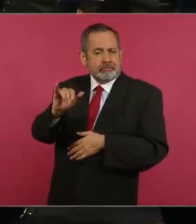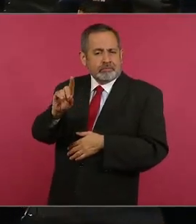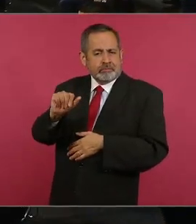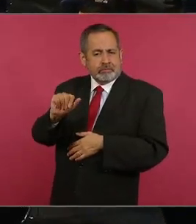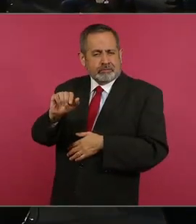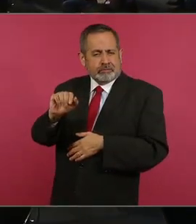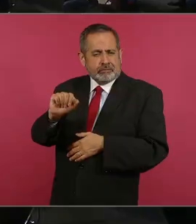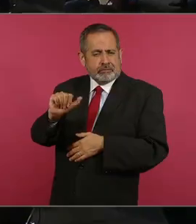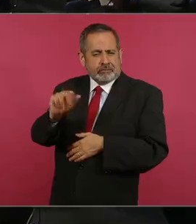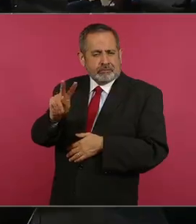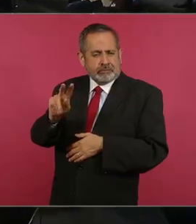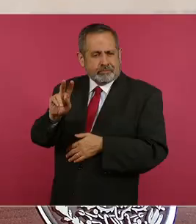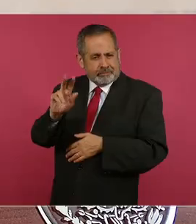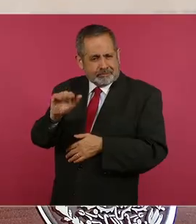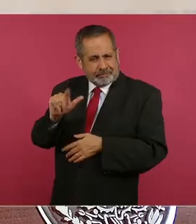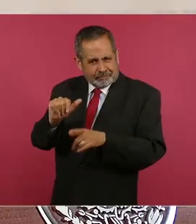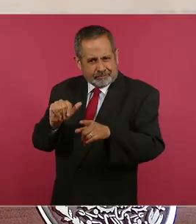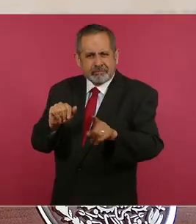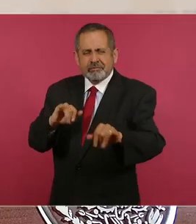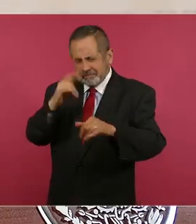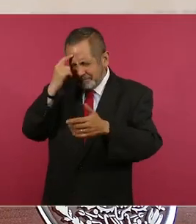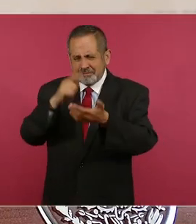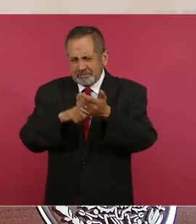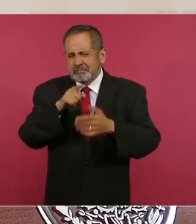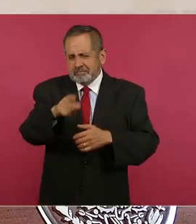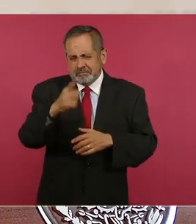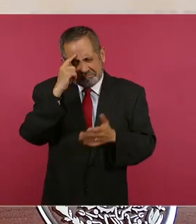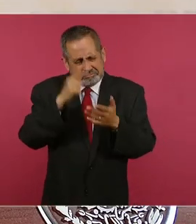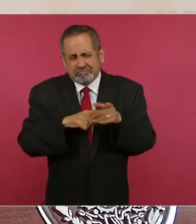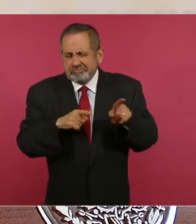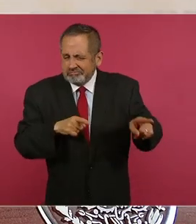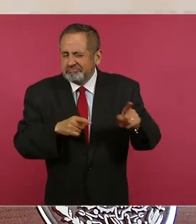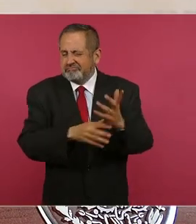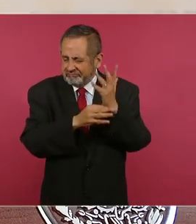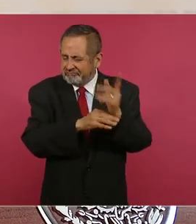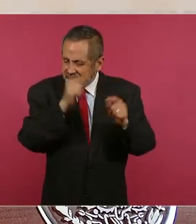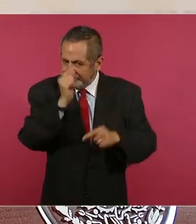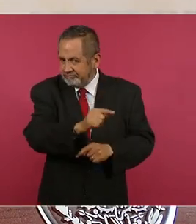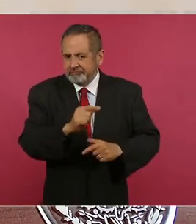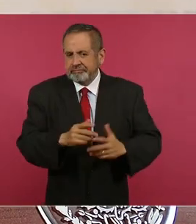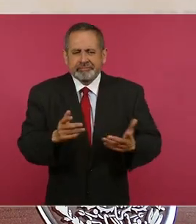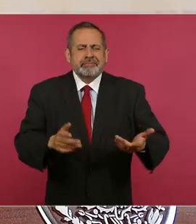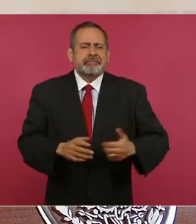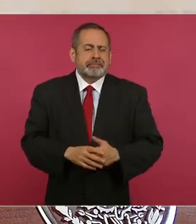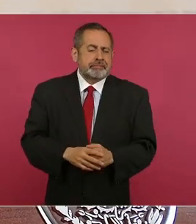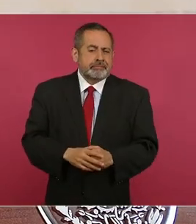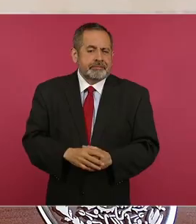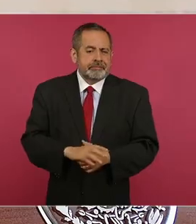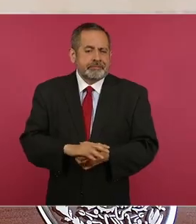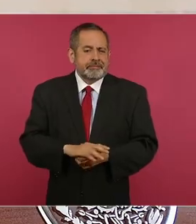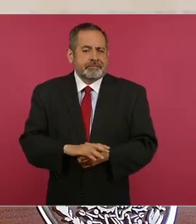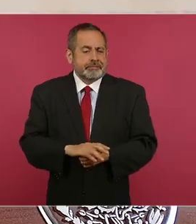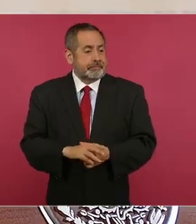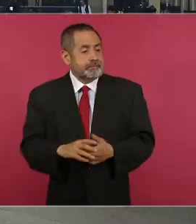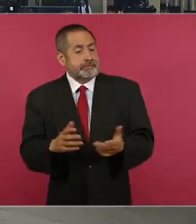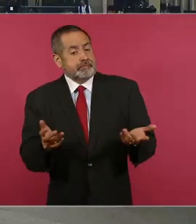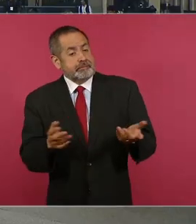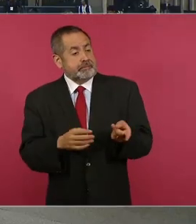con todo mi respeto, porque ahora